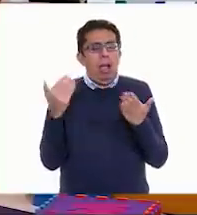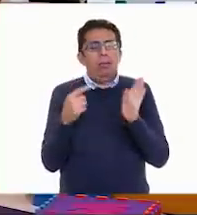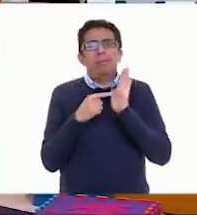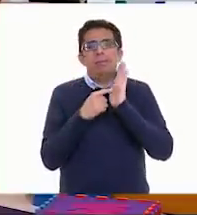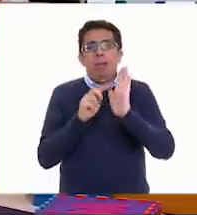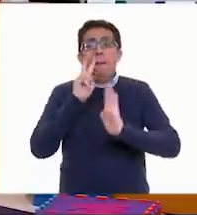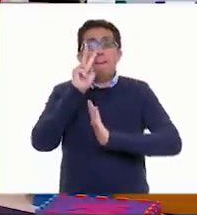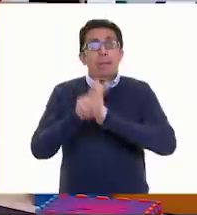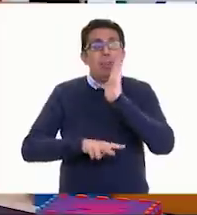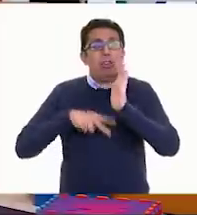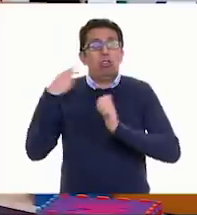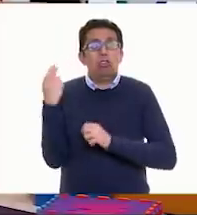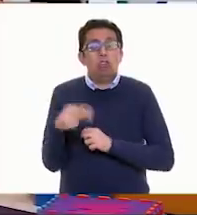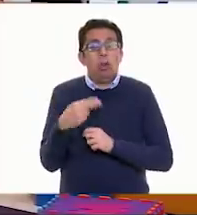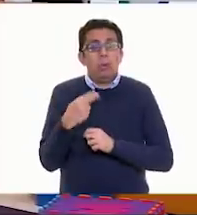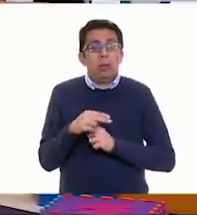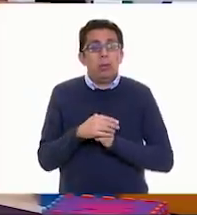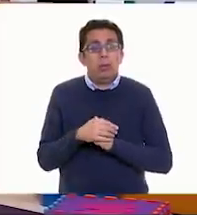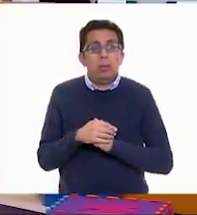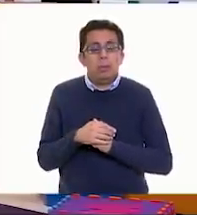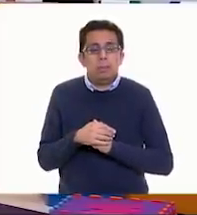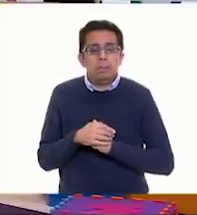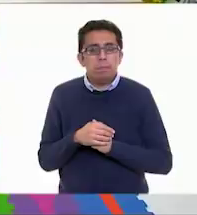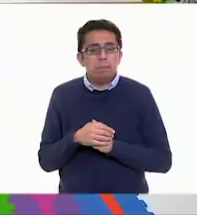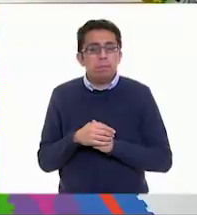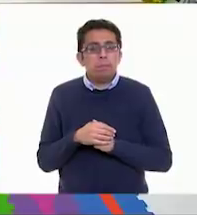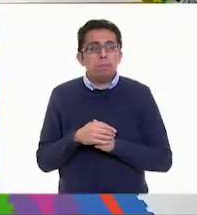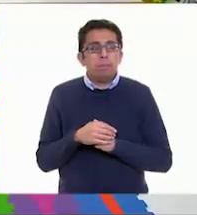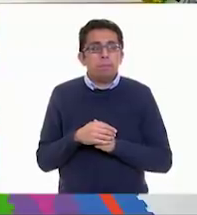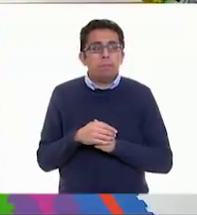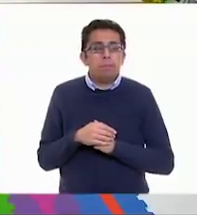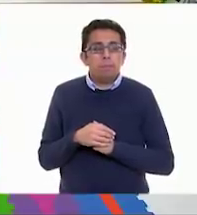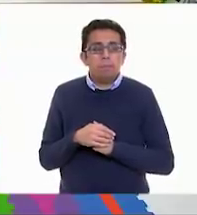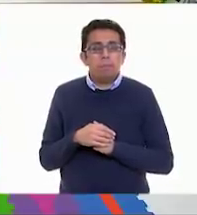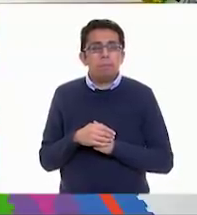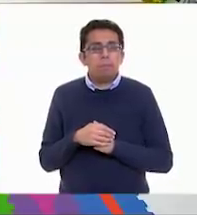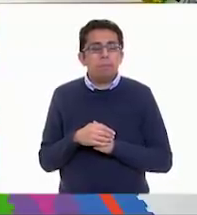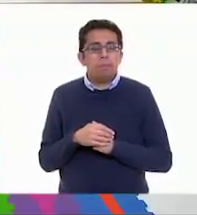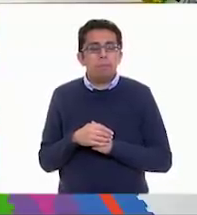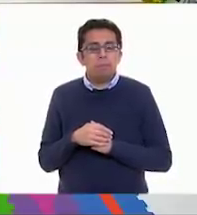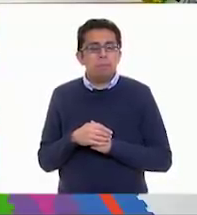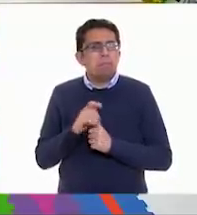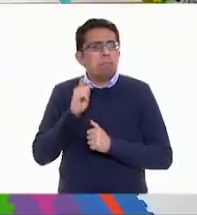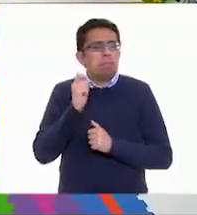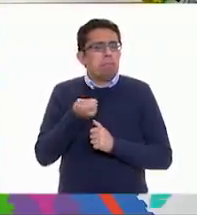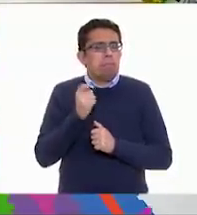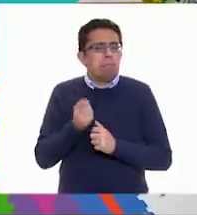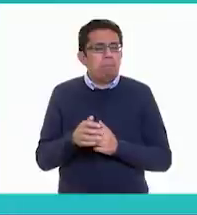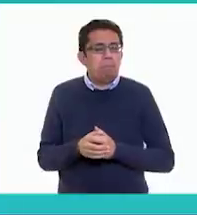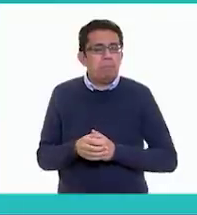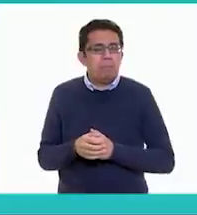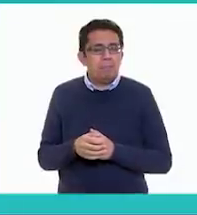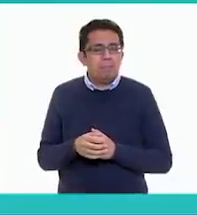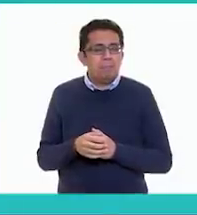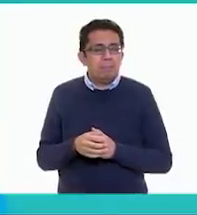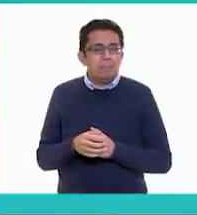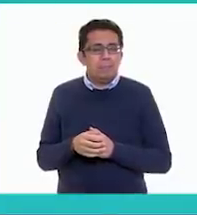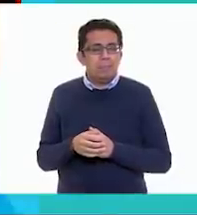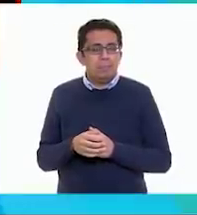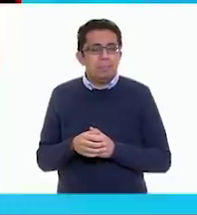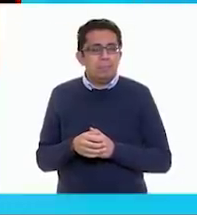video que se llama El Terno de Linda? Vamos a verlo. El Terno de Linda. ¿Qué será eso? Ahí está. Vamos a ver.